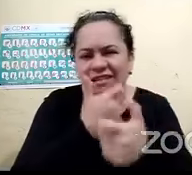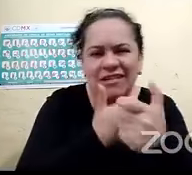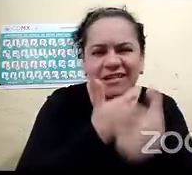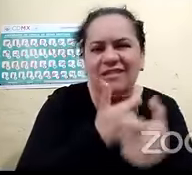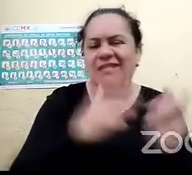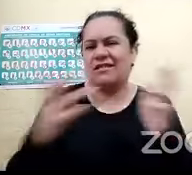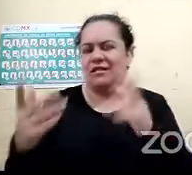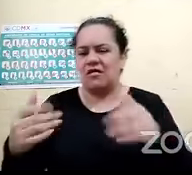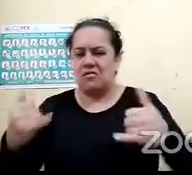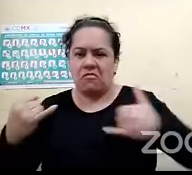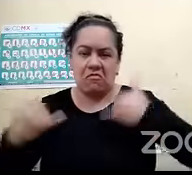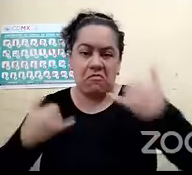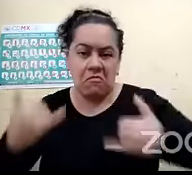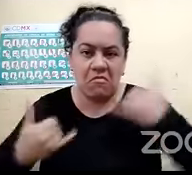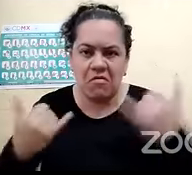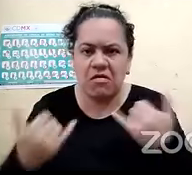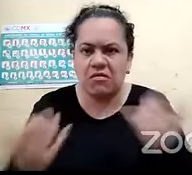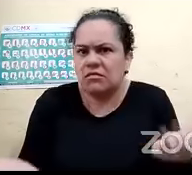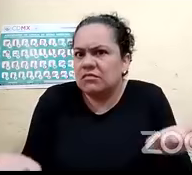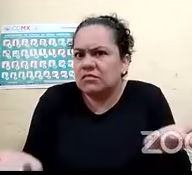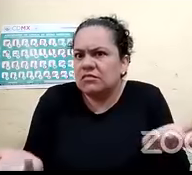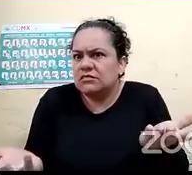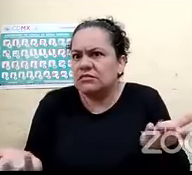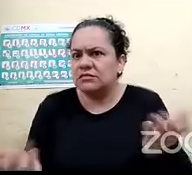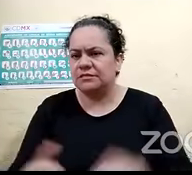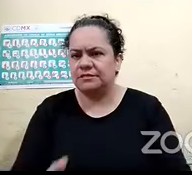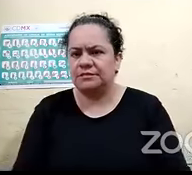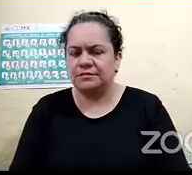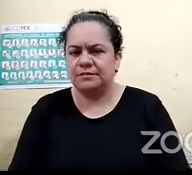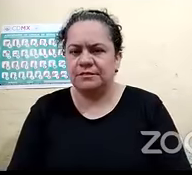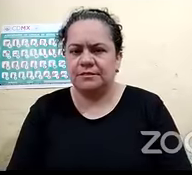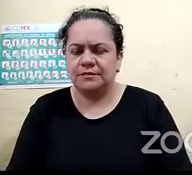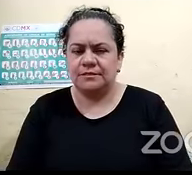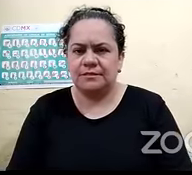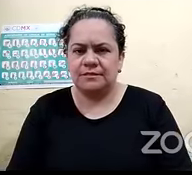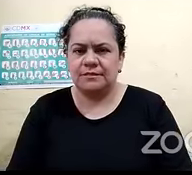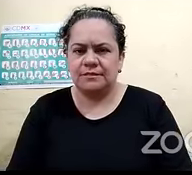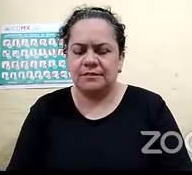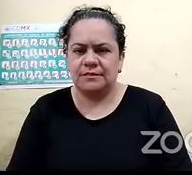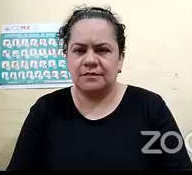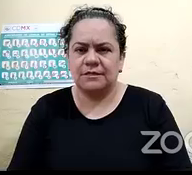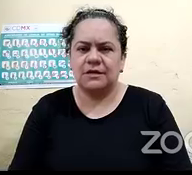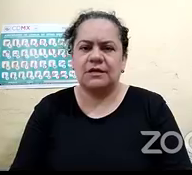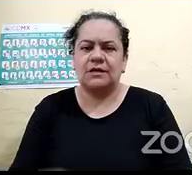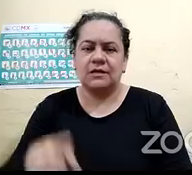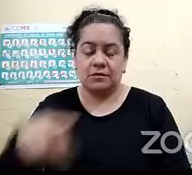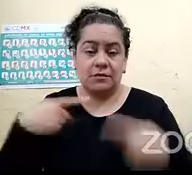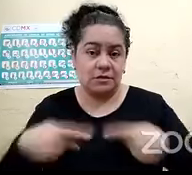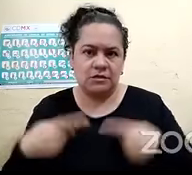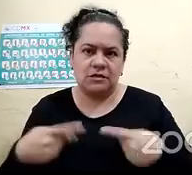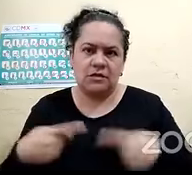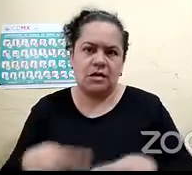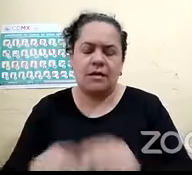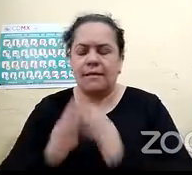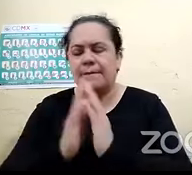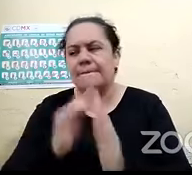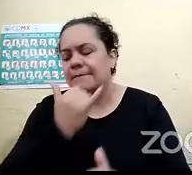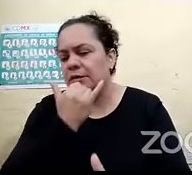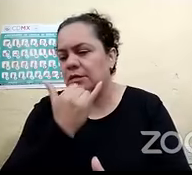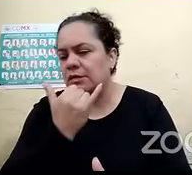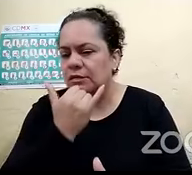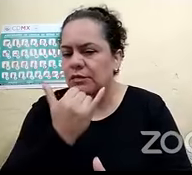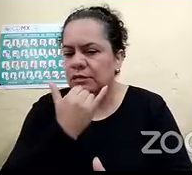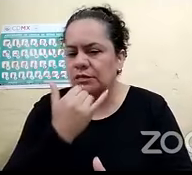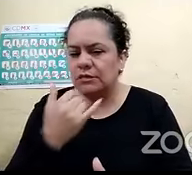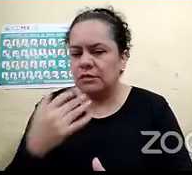discapacidad y todos los demás salen bueno es que él ofreció disculpas de la persona y me dijo que en esos momentos uno pierde